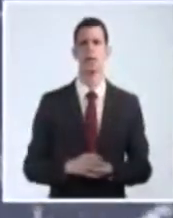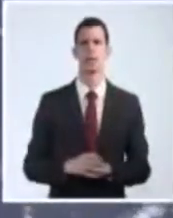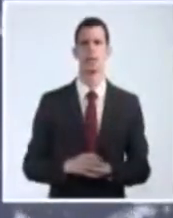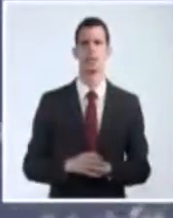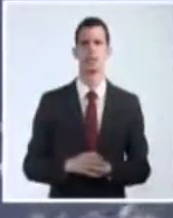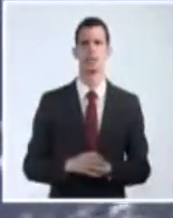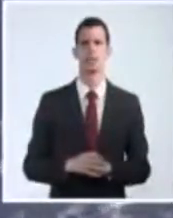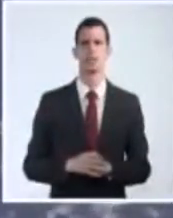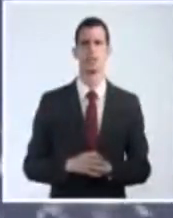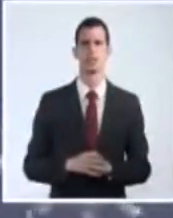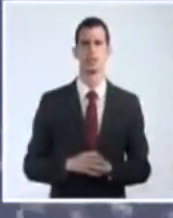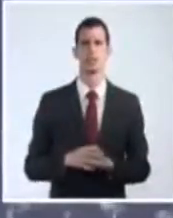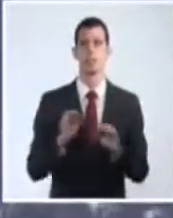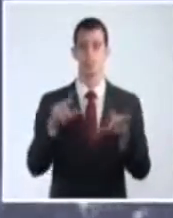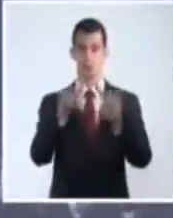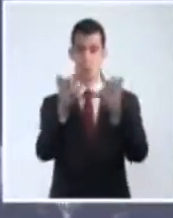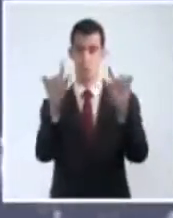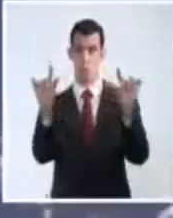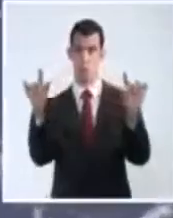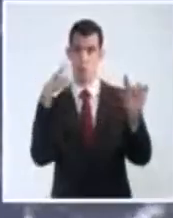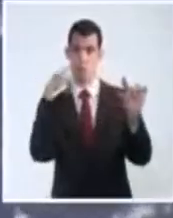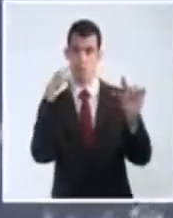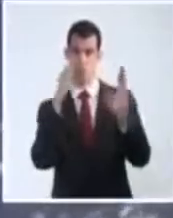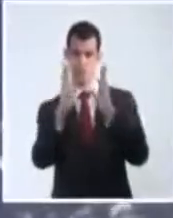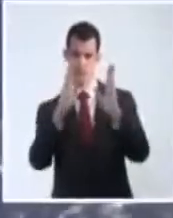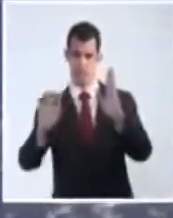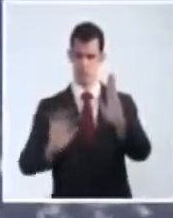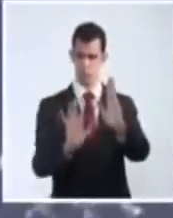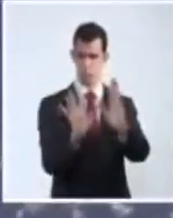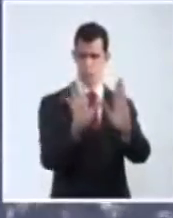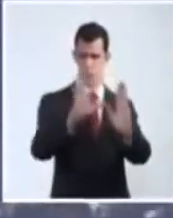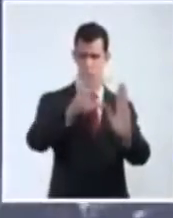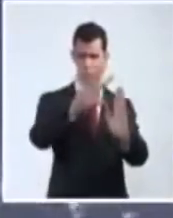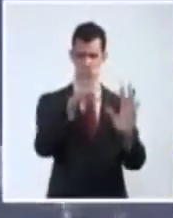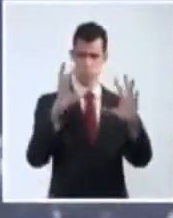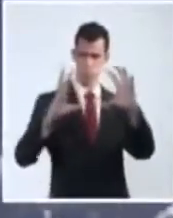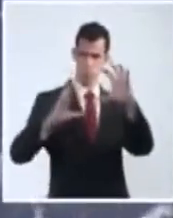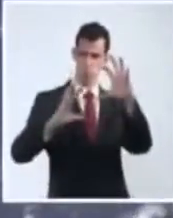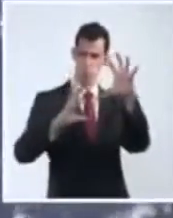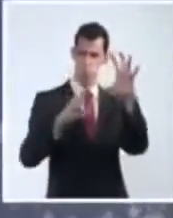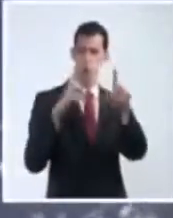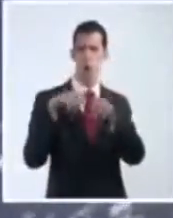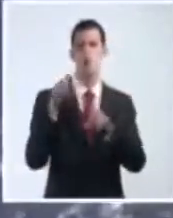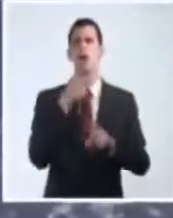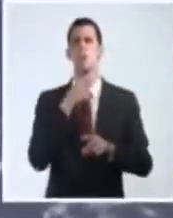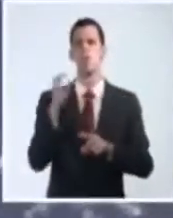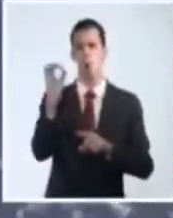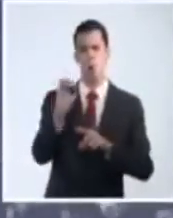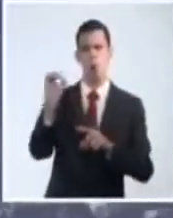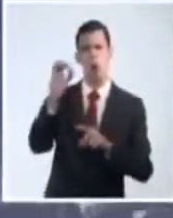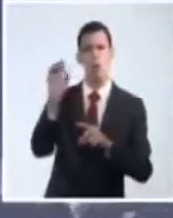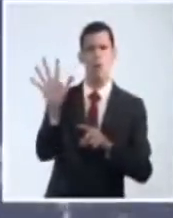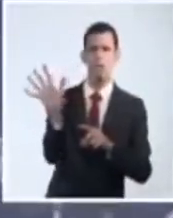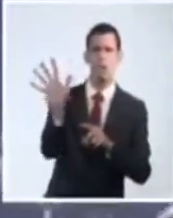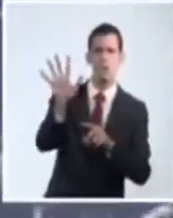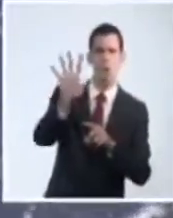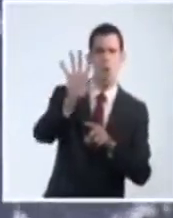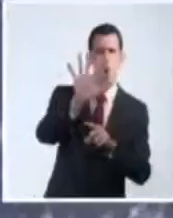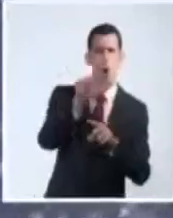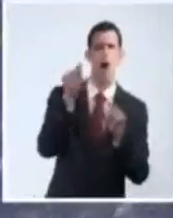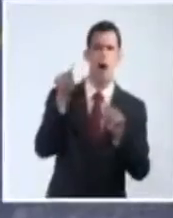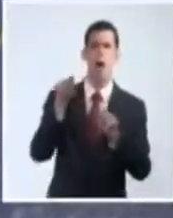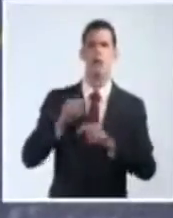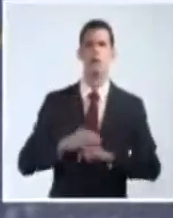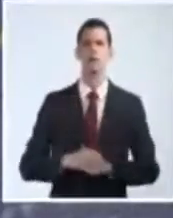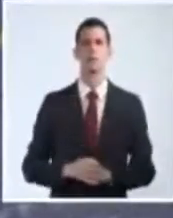nublados y las lluvias sobre gran parte de la región central del país y de manera más aislada también algunas áreas con tormentas eléctricas en el norte de la parte oriental de la